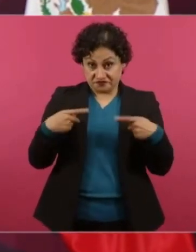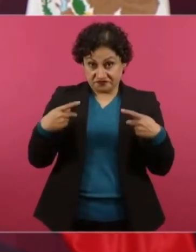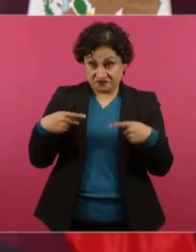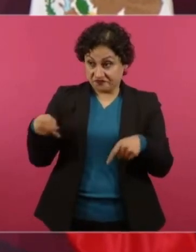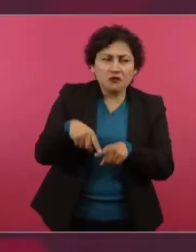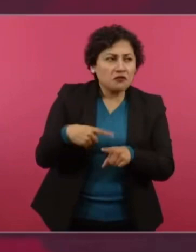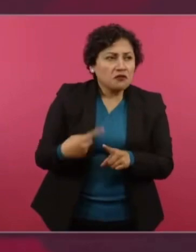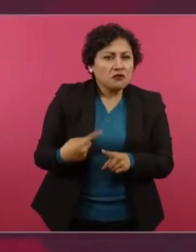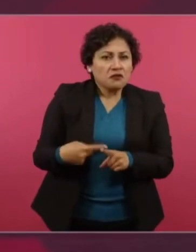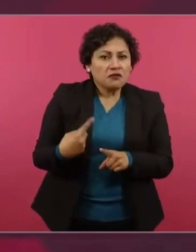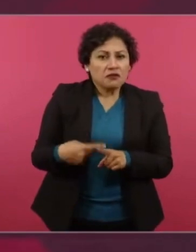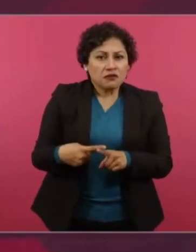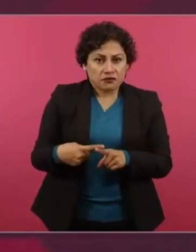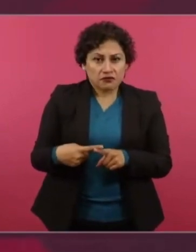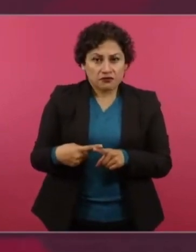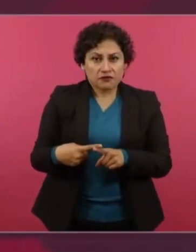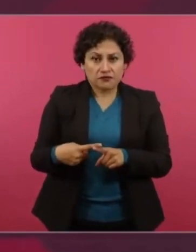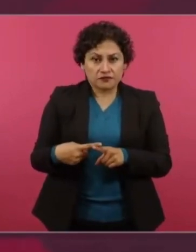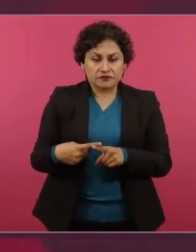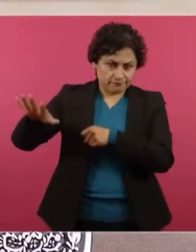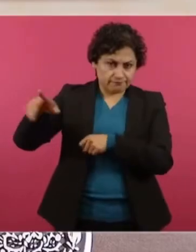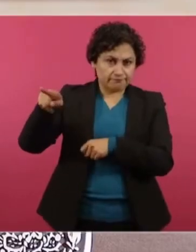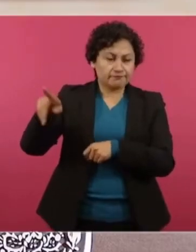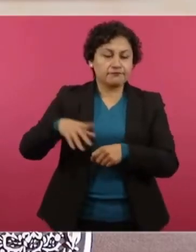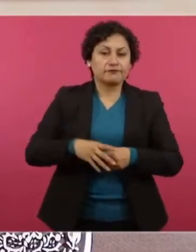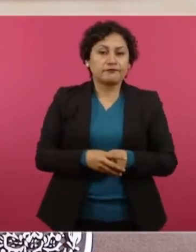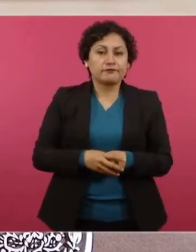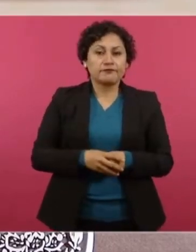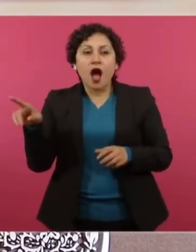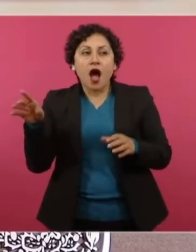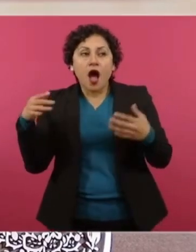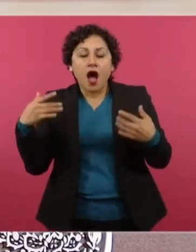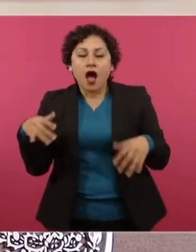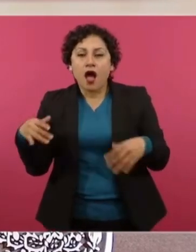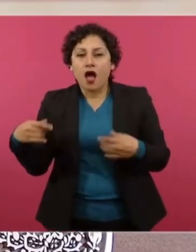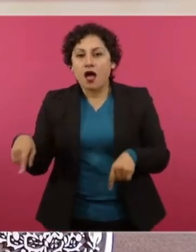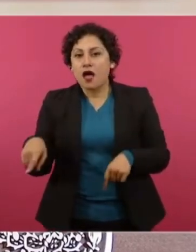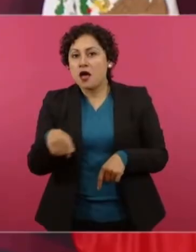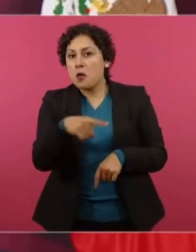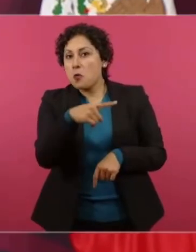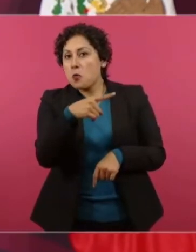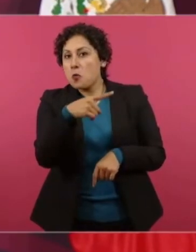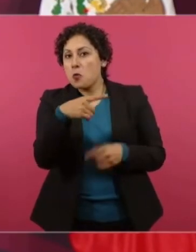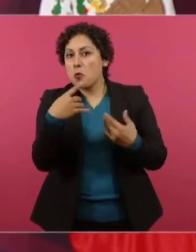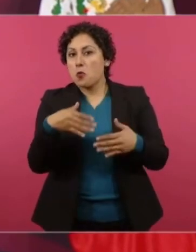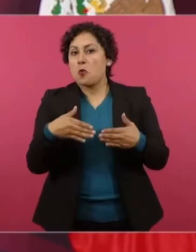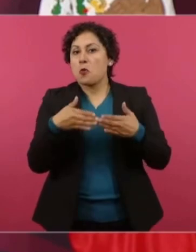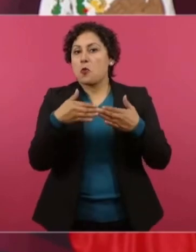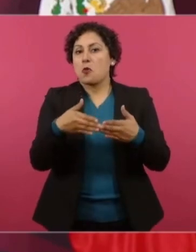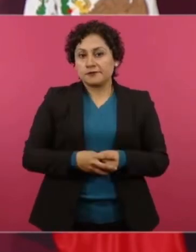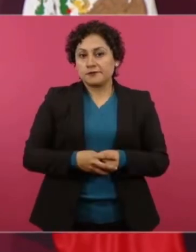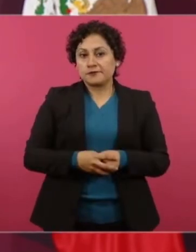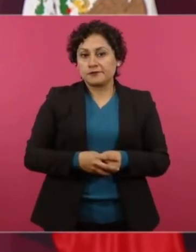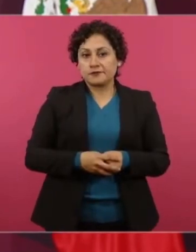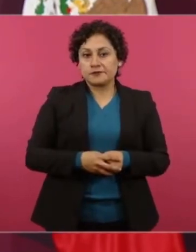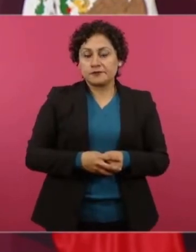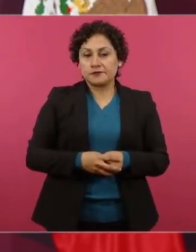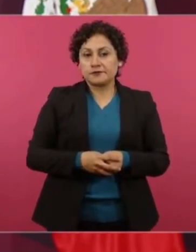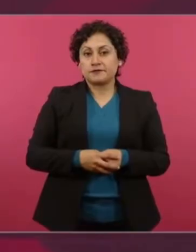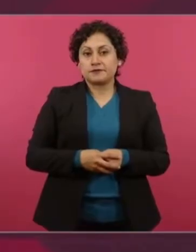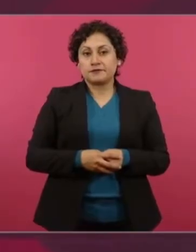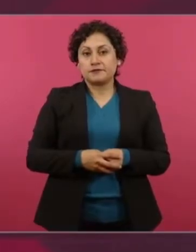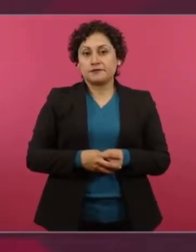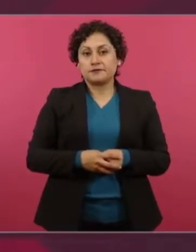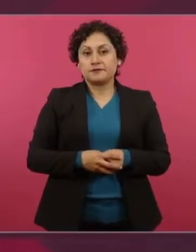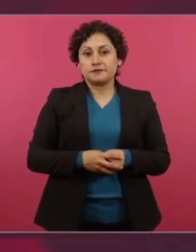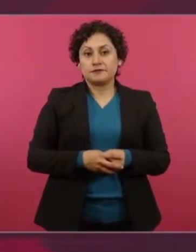de quién es en los países nórdicos. Es que es de un empresario mexicano. Pues eso